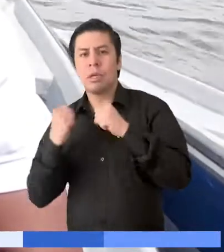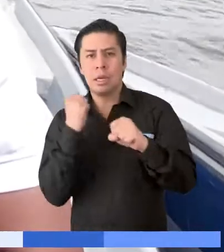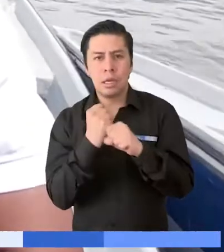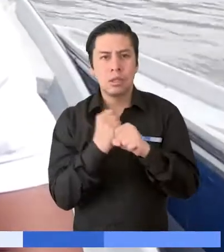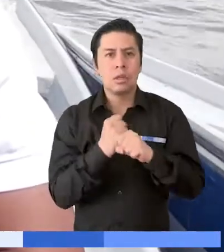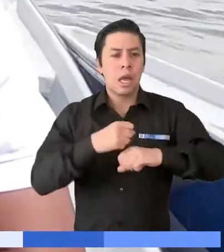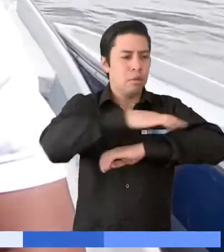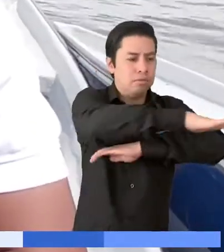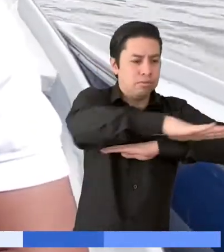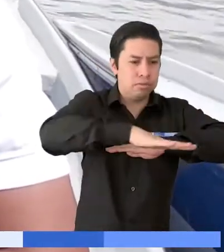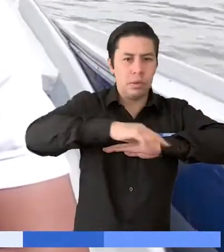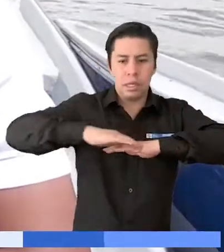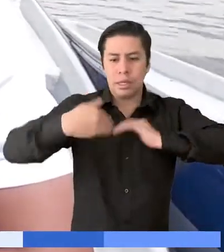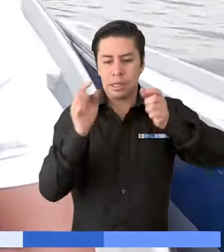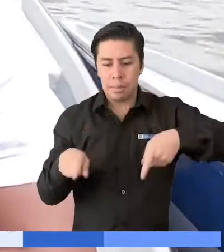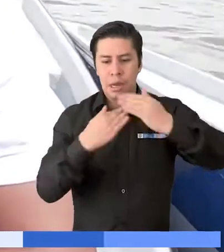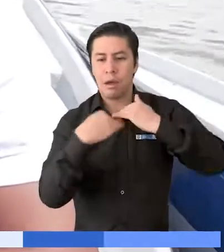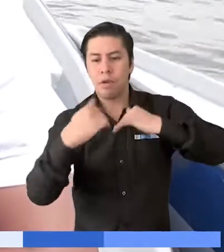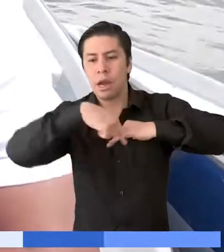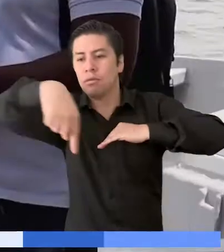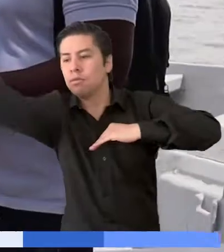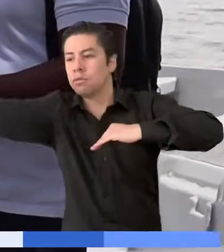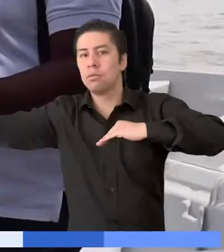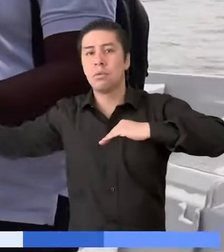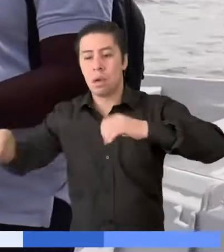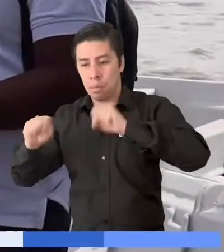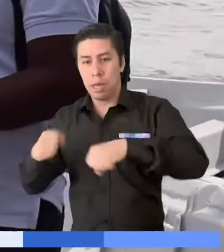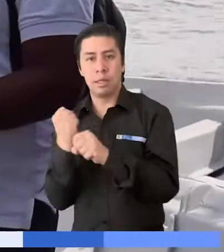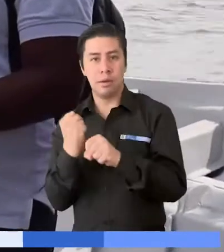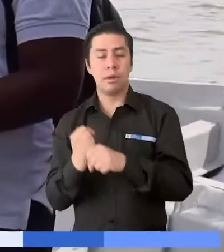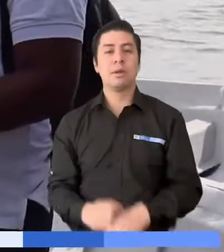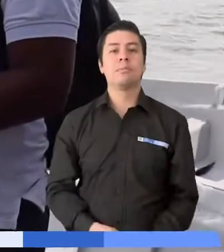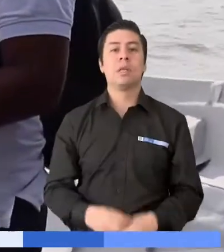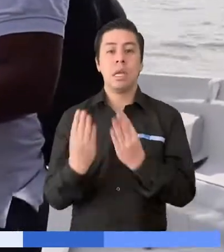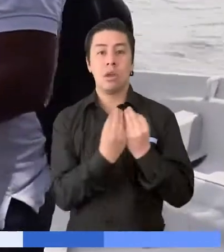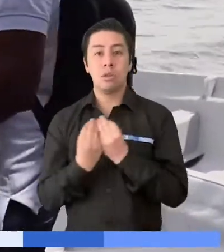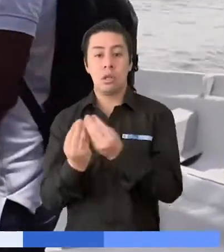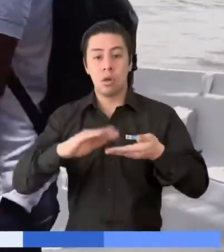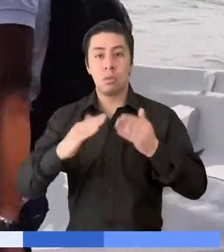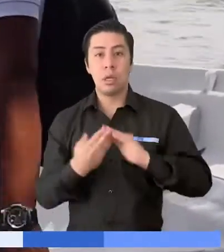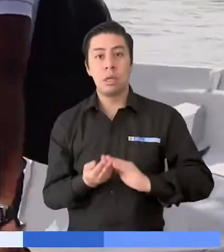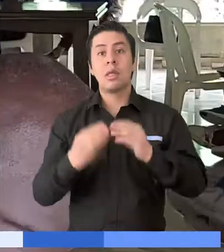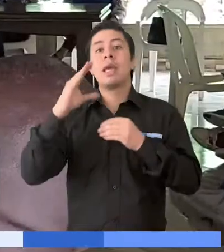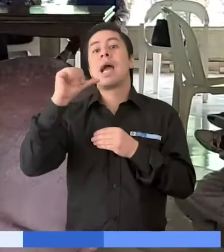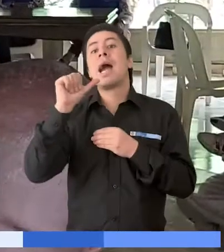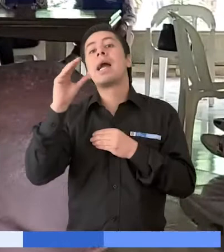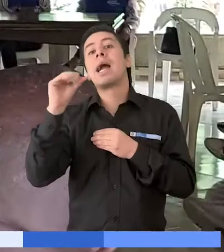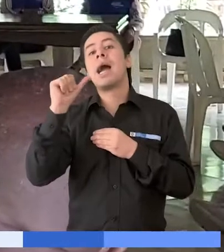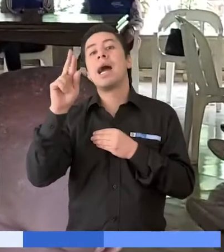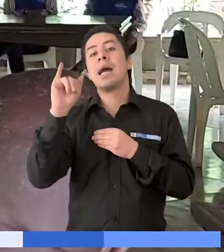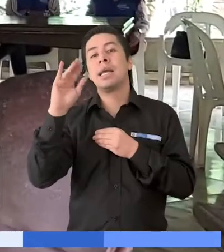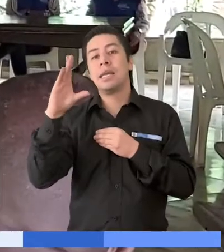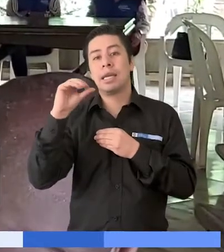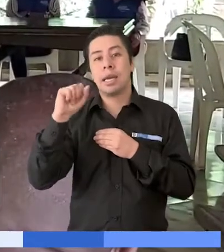En lo ancho y largo del territorio, pero también fuera del territorio. El Consejo Comunitario de la Cuenca del Río Cacarica avanzó en